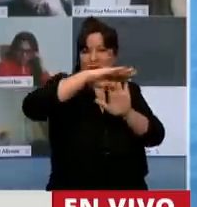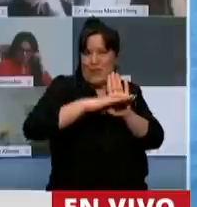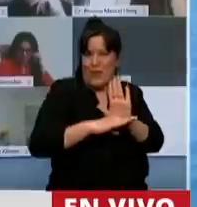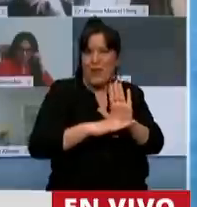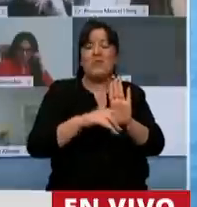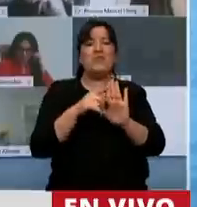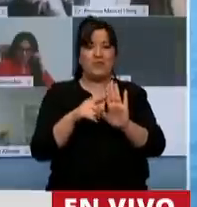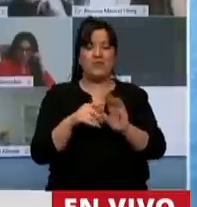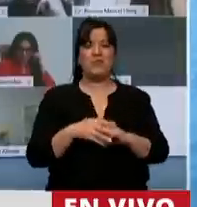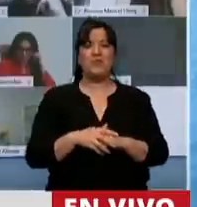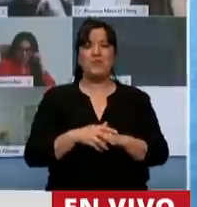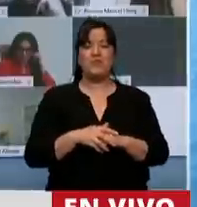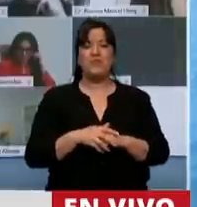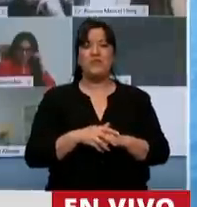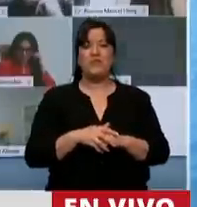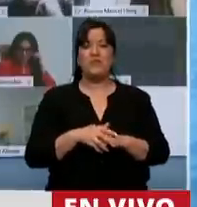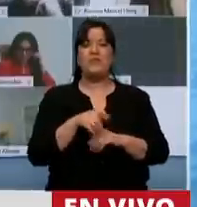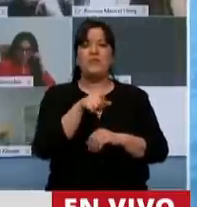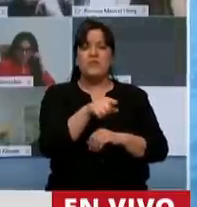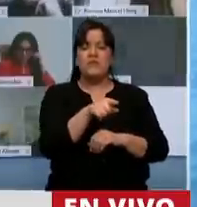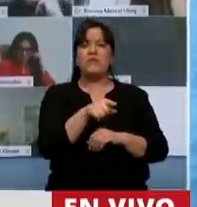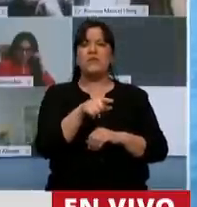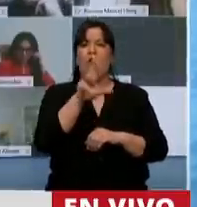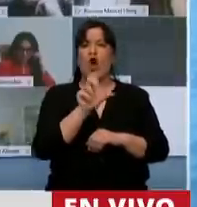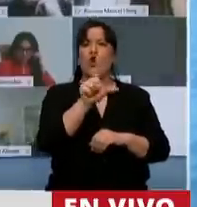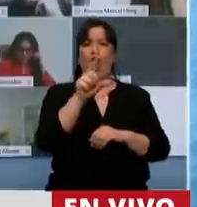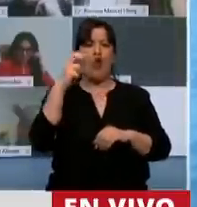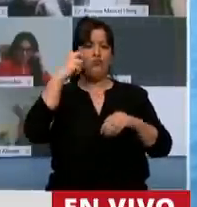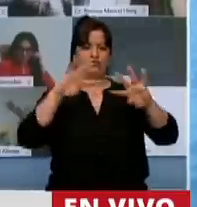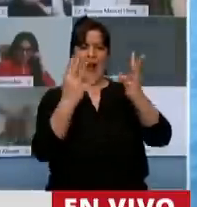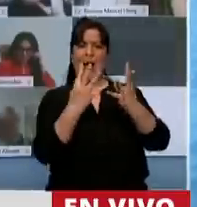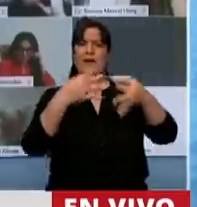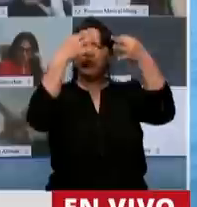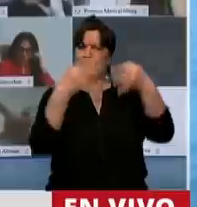desnaturalizaba el rol en plenitud del Parlamento.